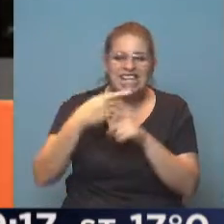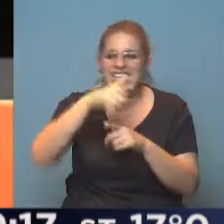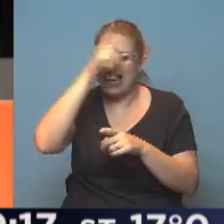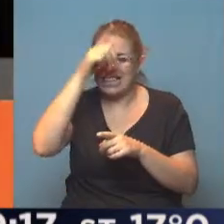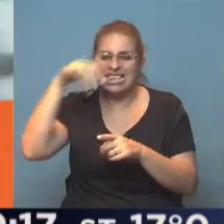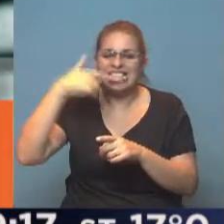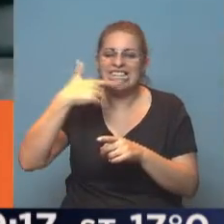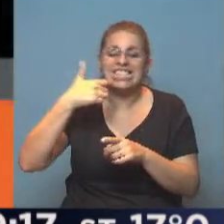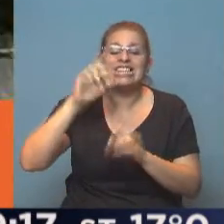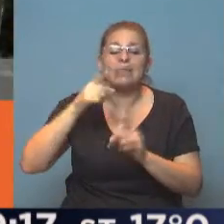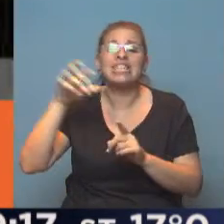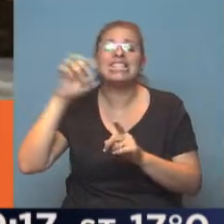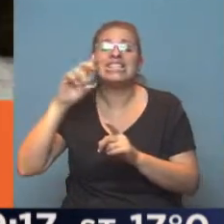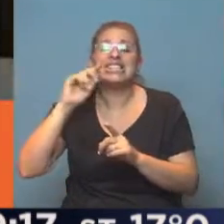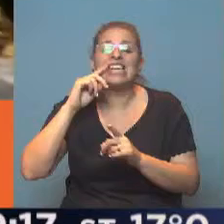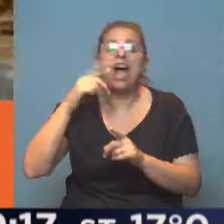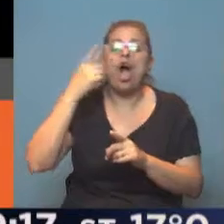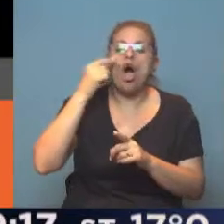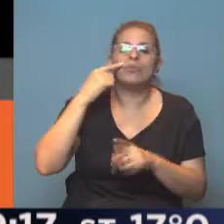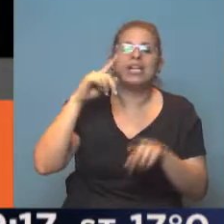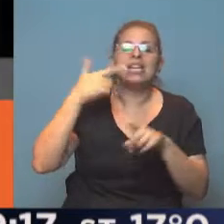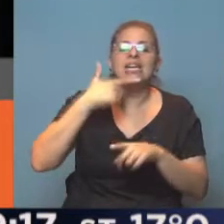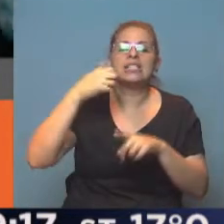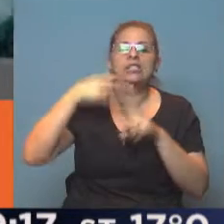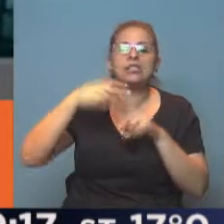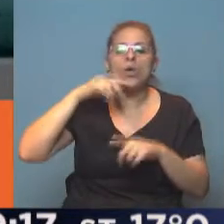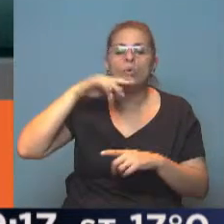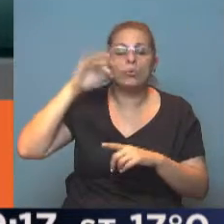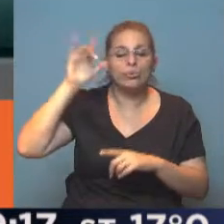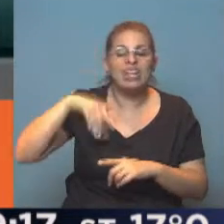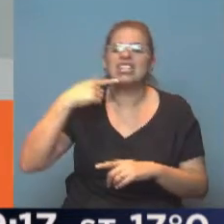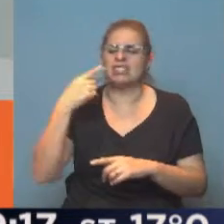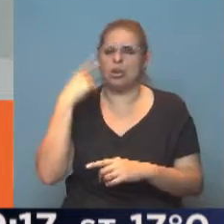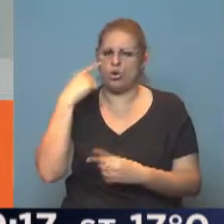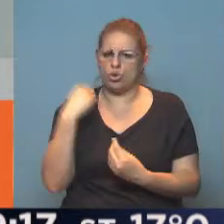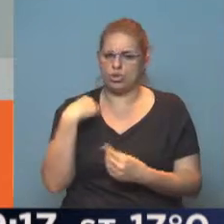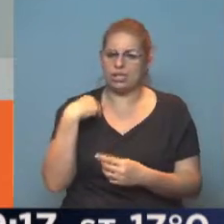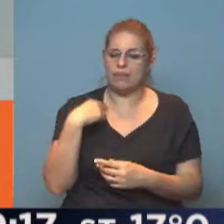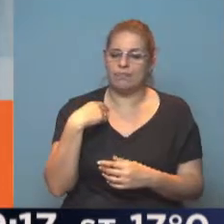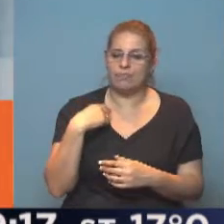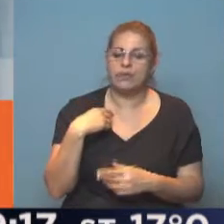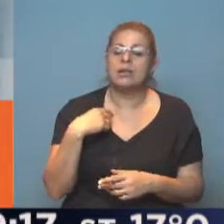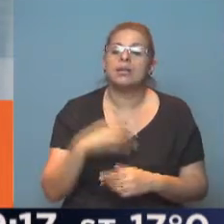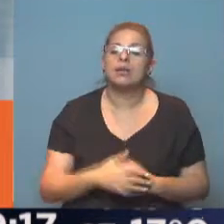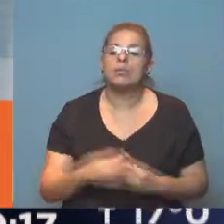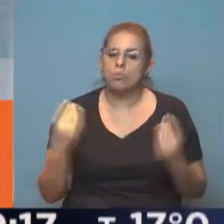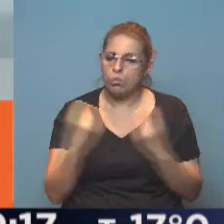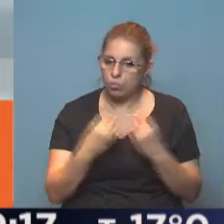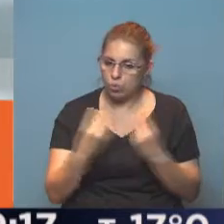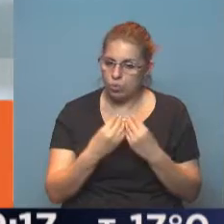ANS y de la CIA Edward Snowden, un consultor informático que dio a conocer miles de